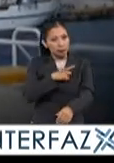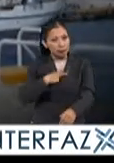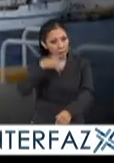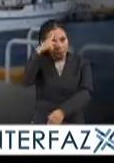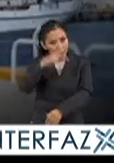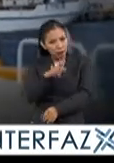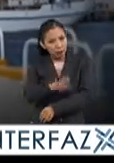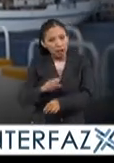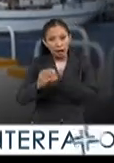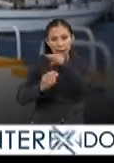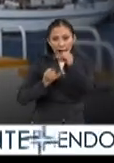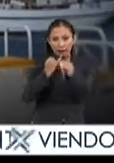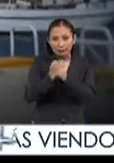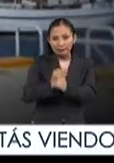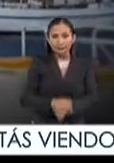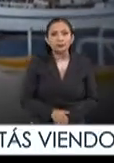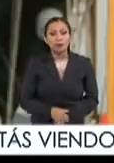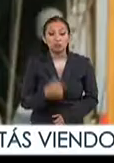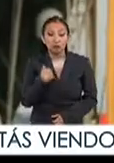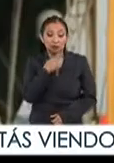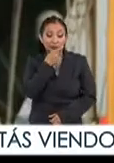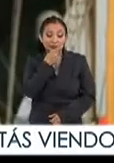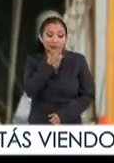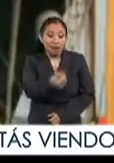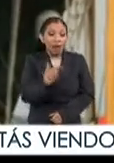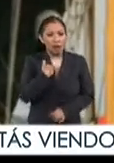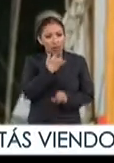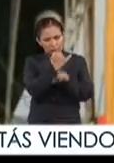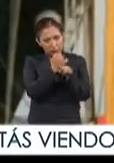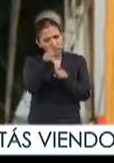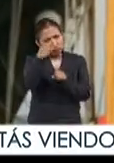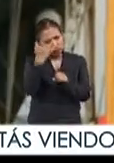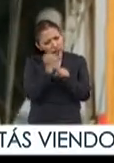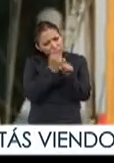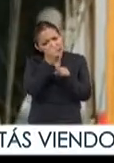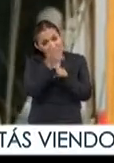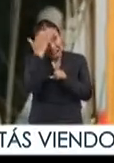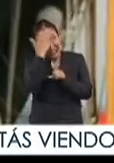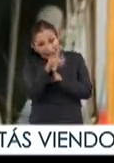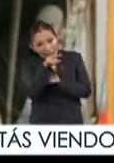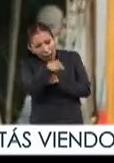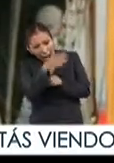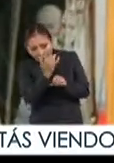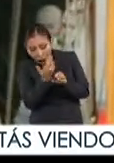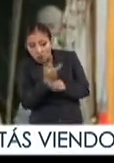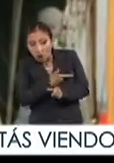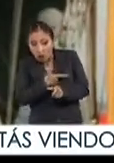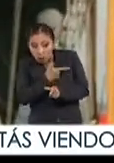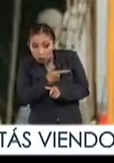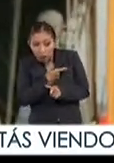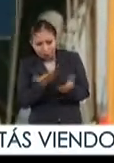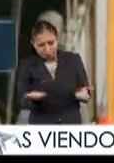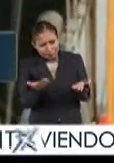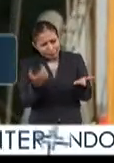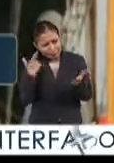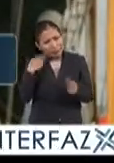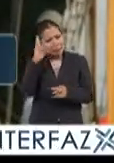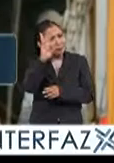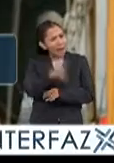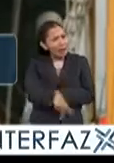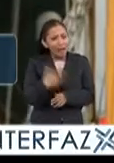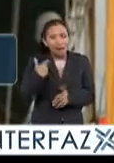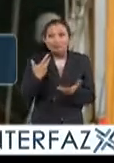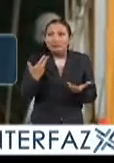nuestro país y a nivel internacional lo que puedo decir es que investiguen un poco y si ya investigaron y les gusta que se animen la verdad